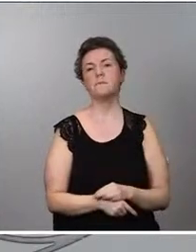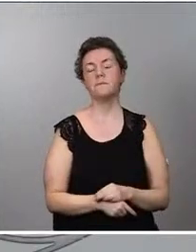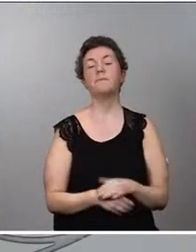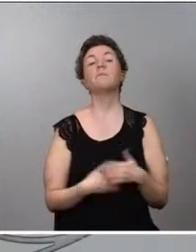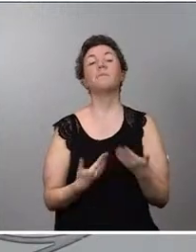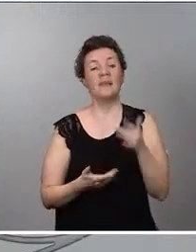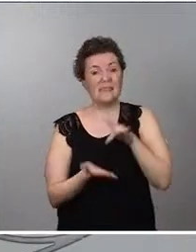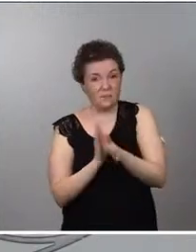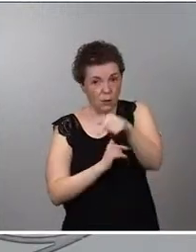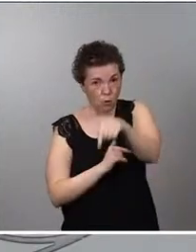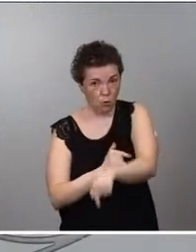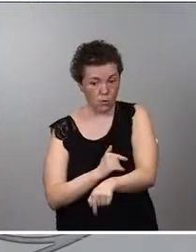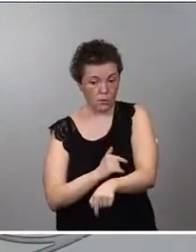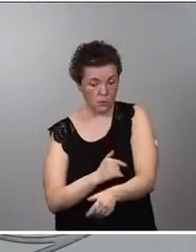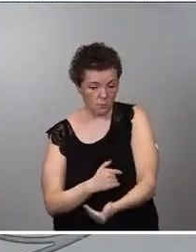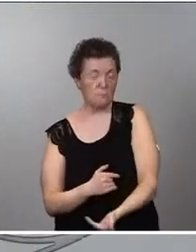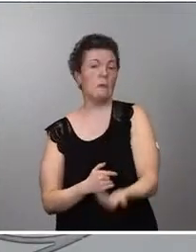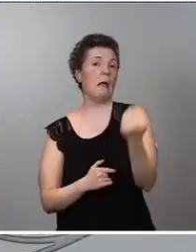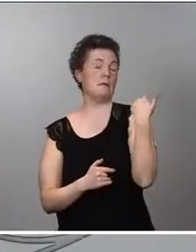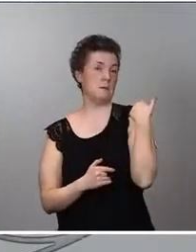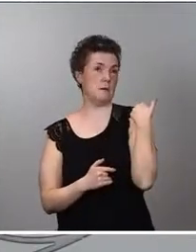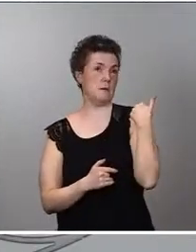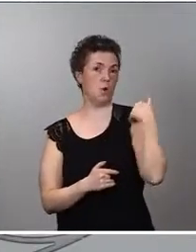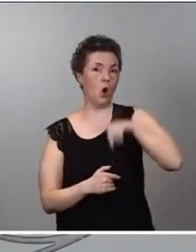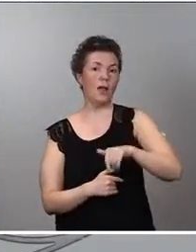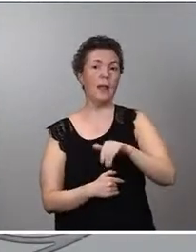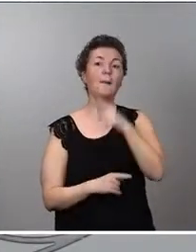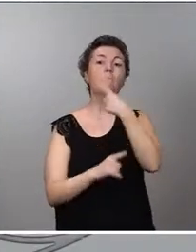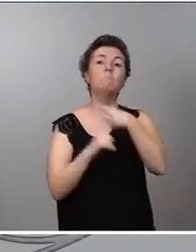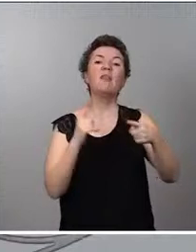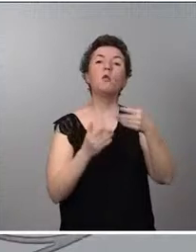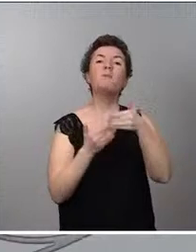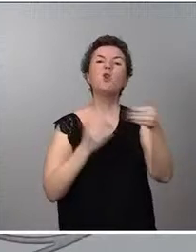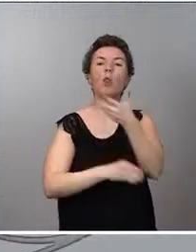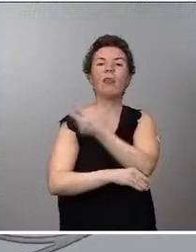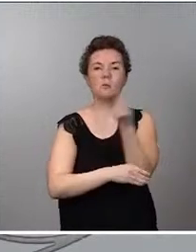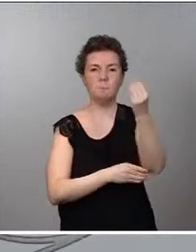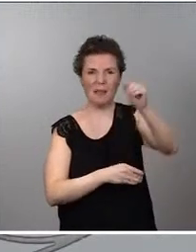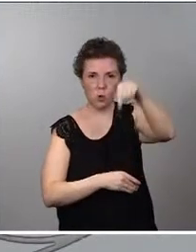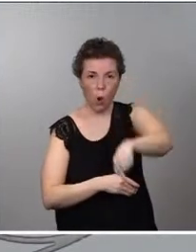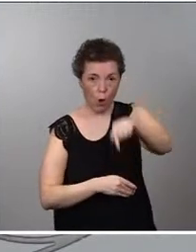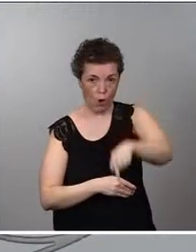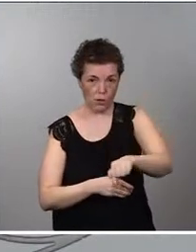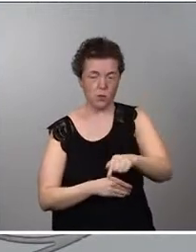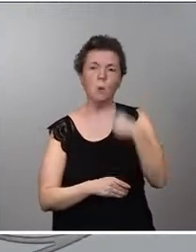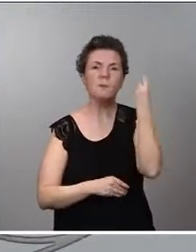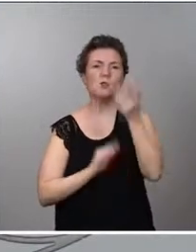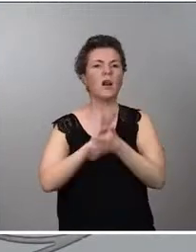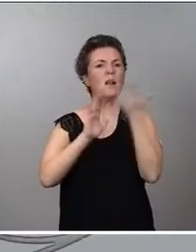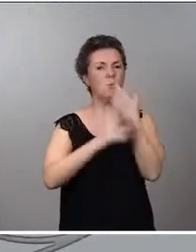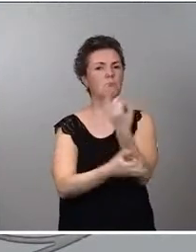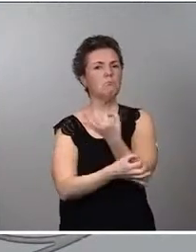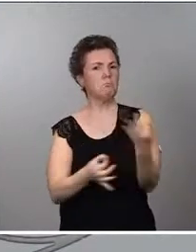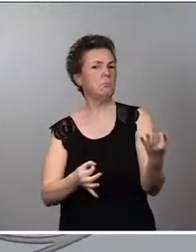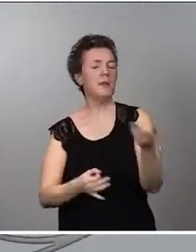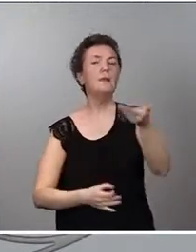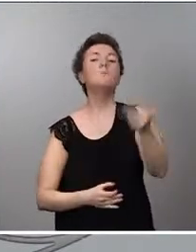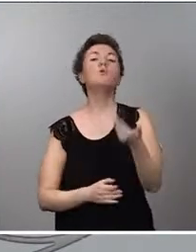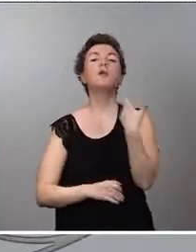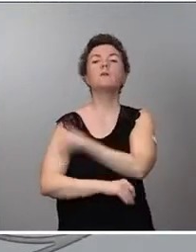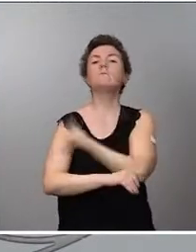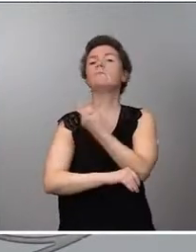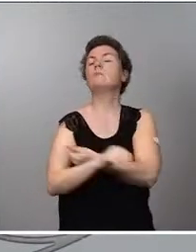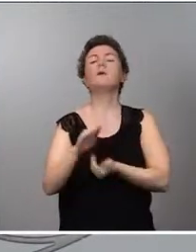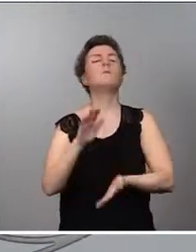con respecto a ayer se han puesto más de 500.000 dosis por tanto, ritmo creo que es adecuado y lo importante es seguir con este ritmo.